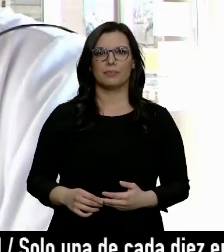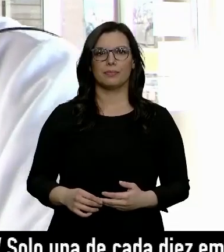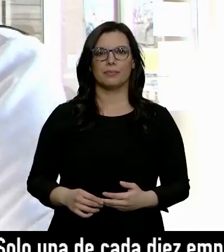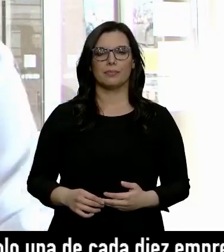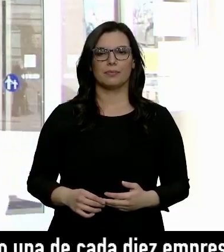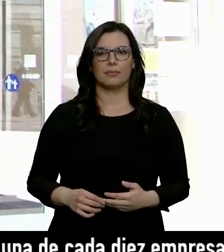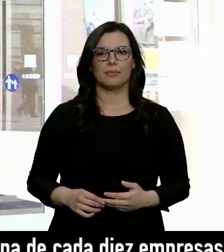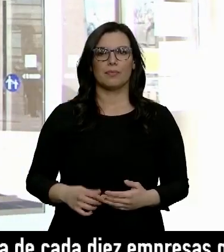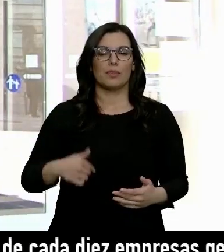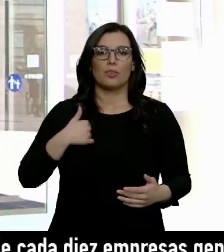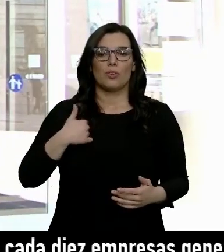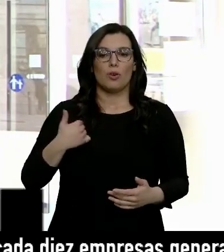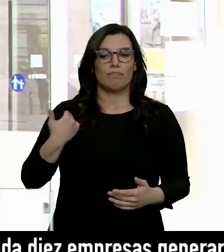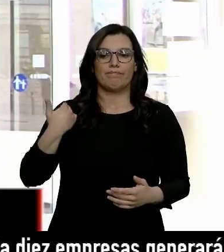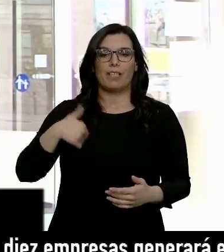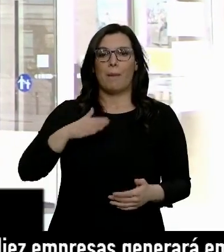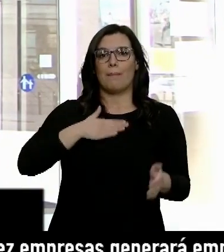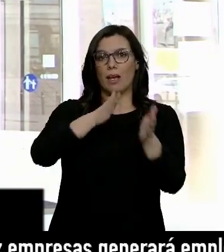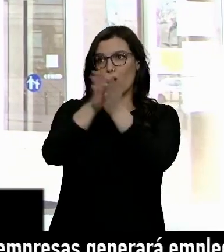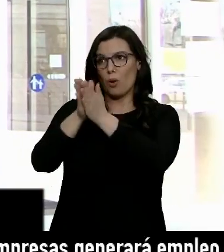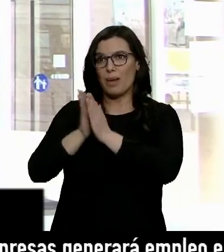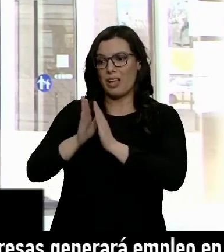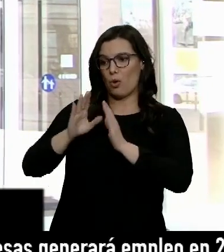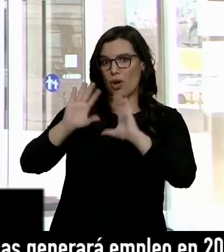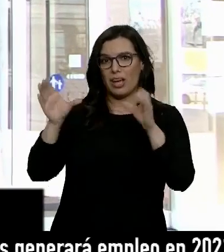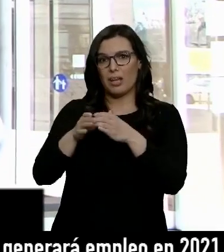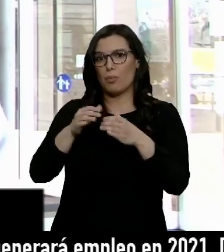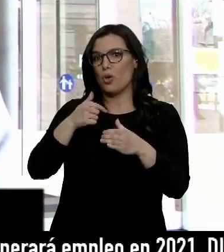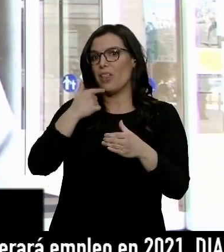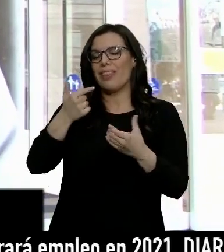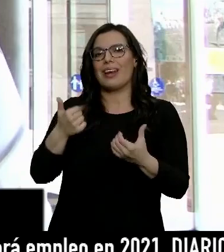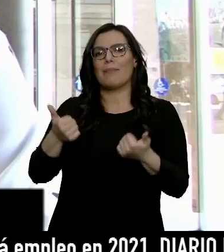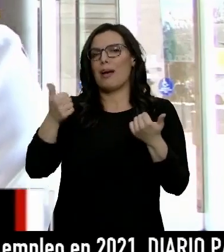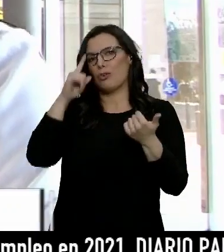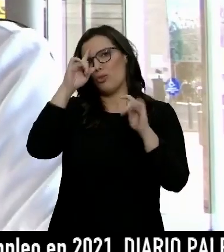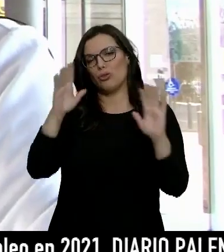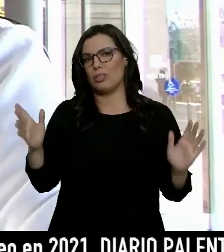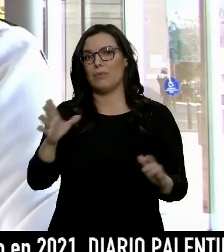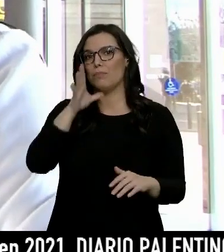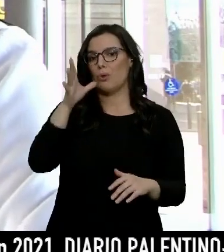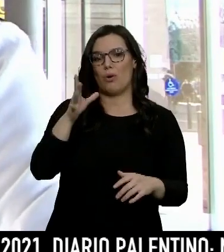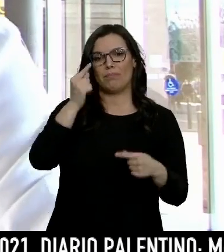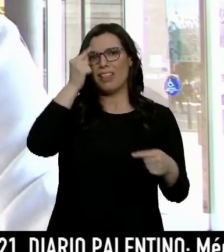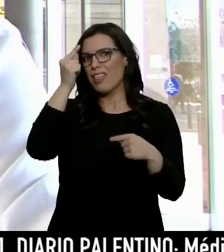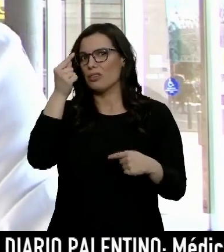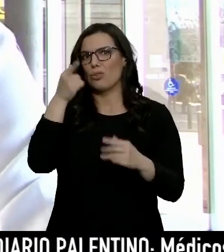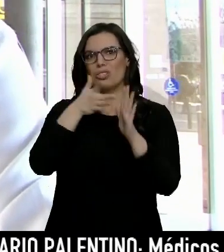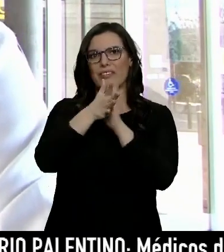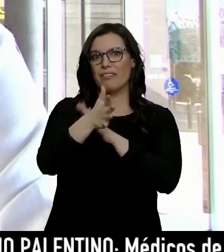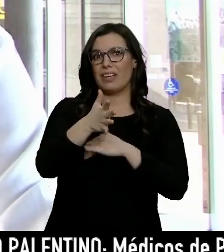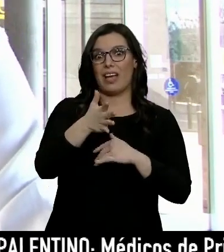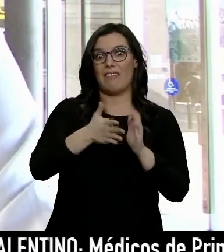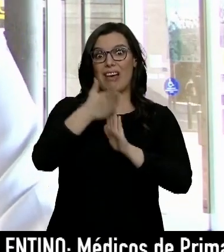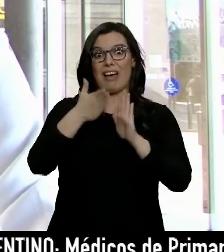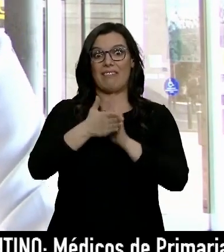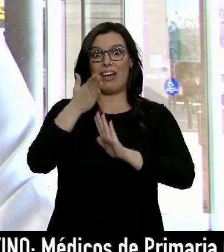Yo ya no sé qué decirle a mis compañeros de trabajo, a todo el equipo, los datos que se manejan, pues hablamos de que si estamos llegando al